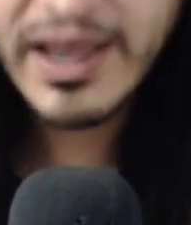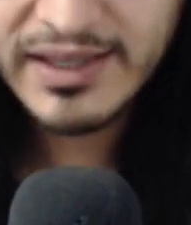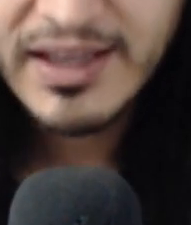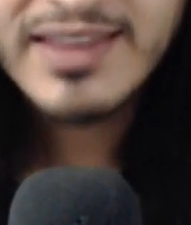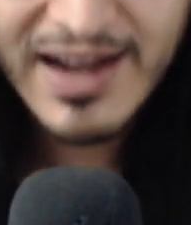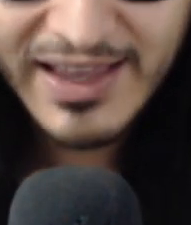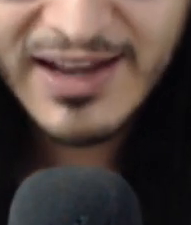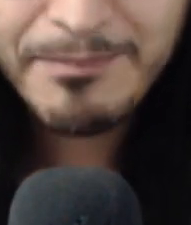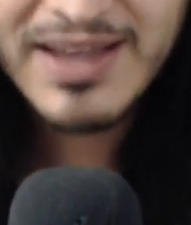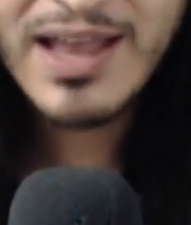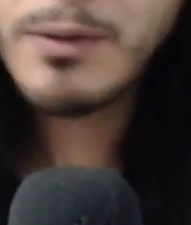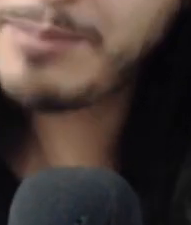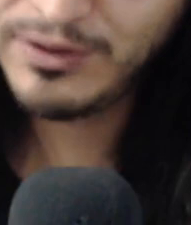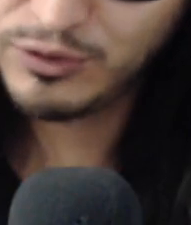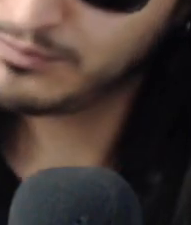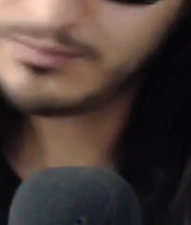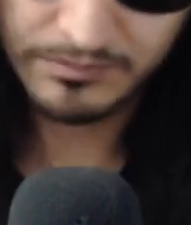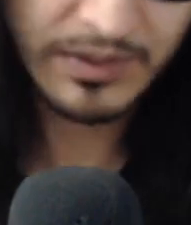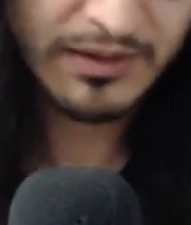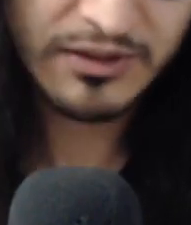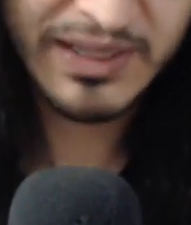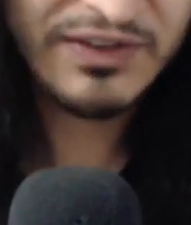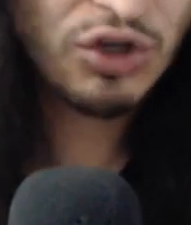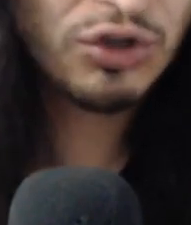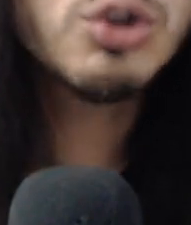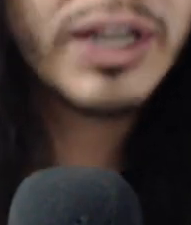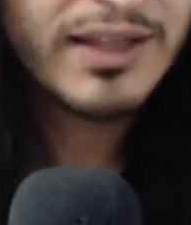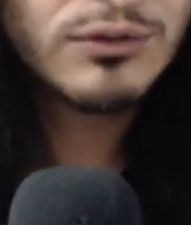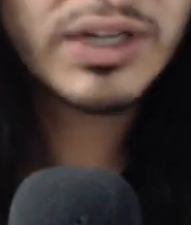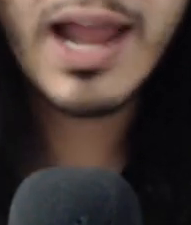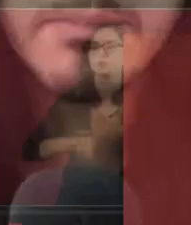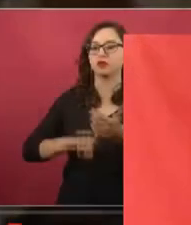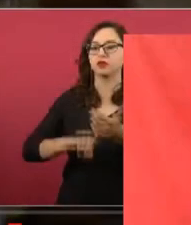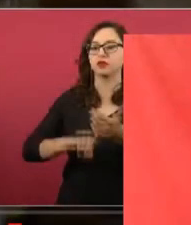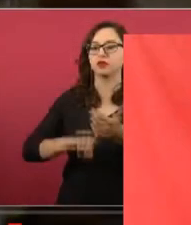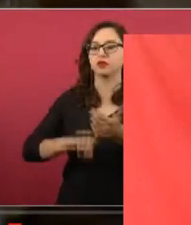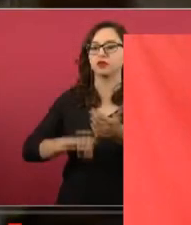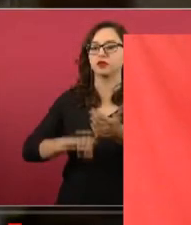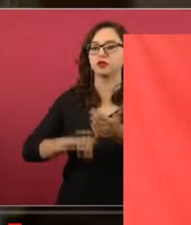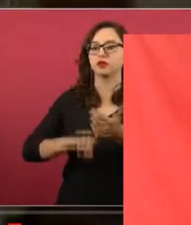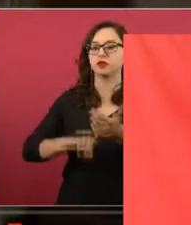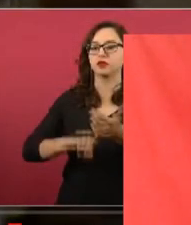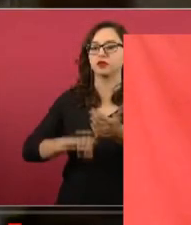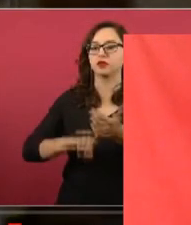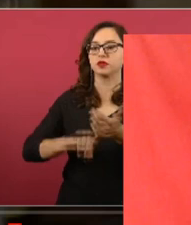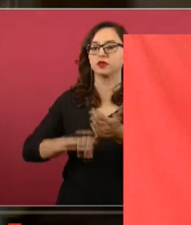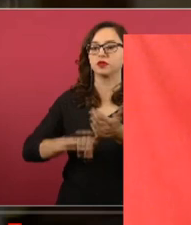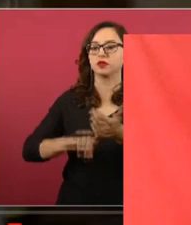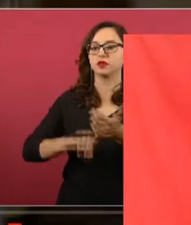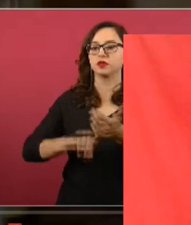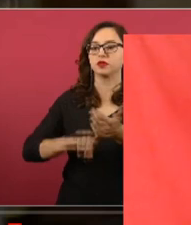deja tu like, dale like en la página, compa, eso es beneficioso. Nutre, nutre el alma. Si ves esto en YouTube, pues